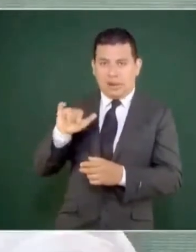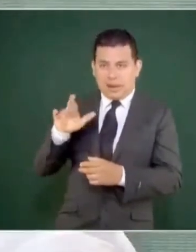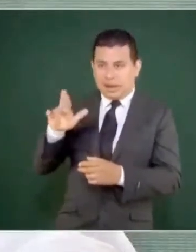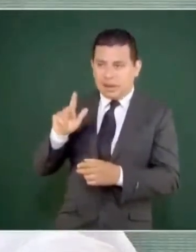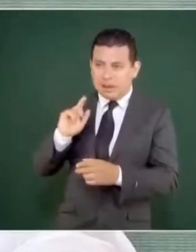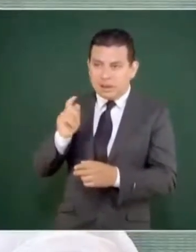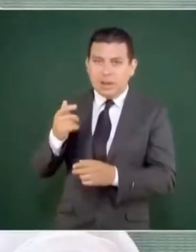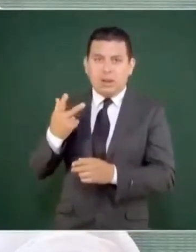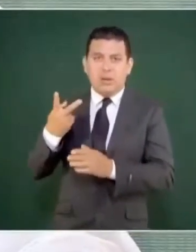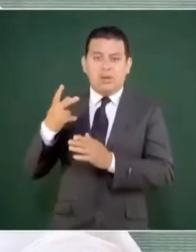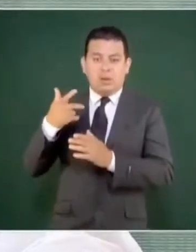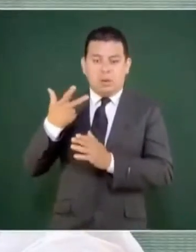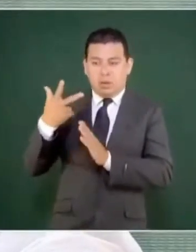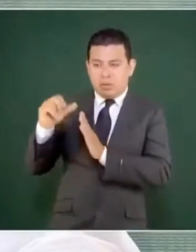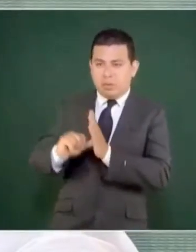llevaba ocho meses ahí,